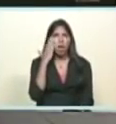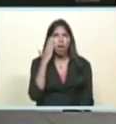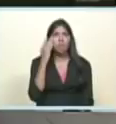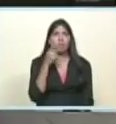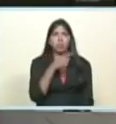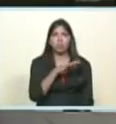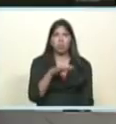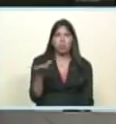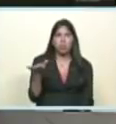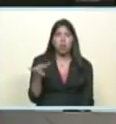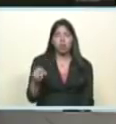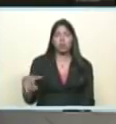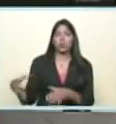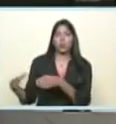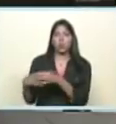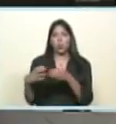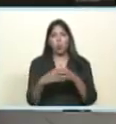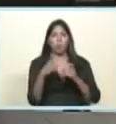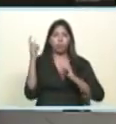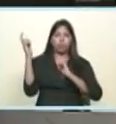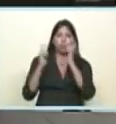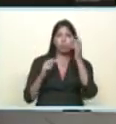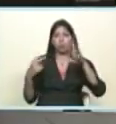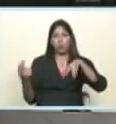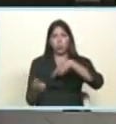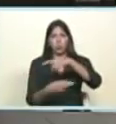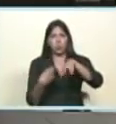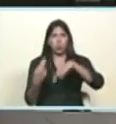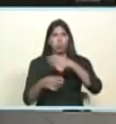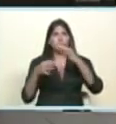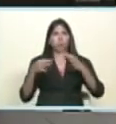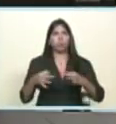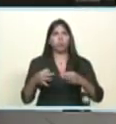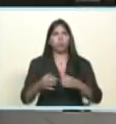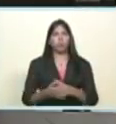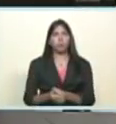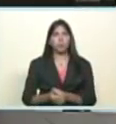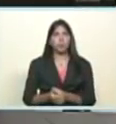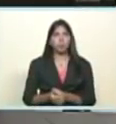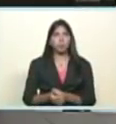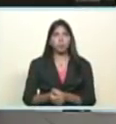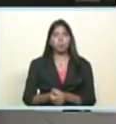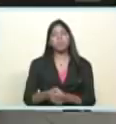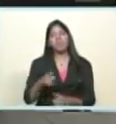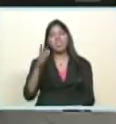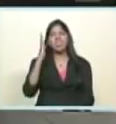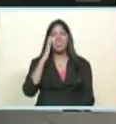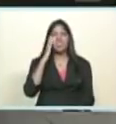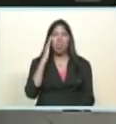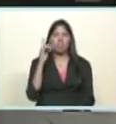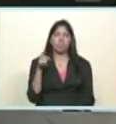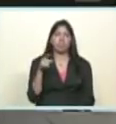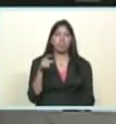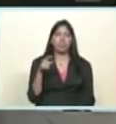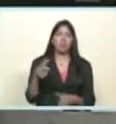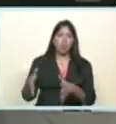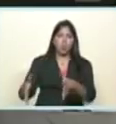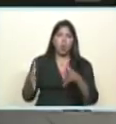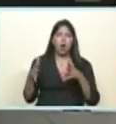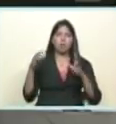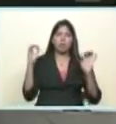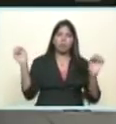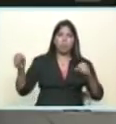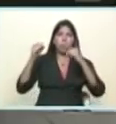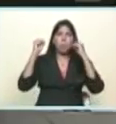las fuerzas bolivarianas las fuerzas chavistas las fuerzas revolucionarias vamos a obtener una gran victoria